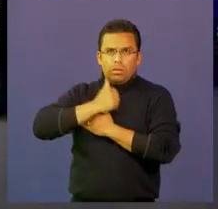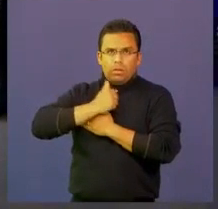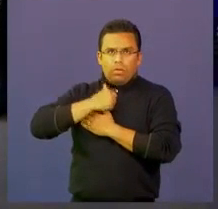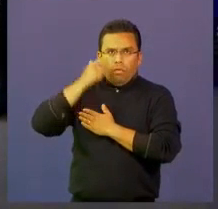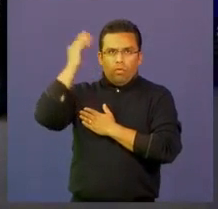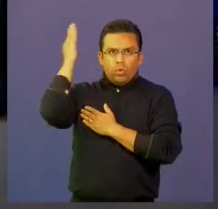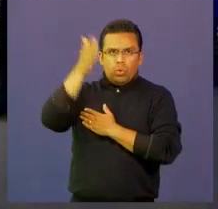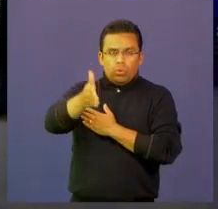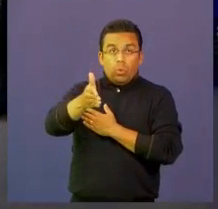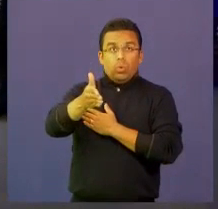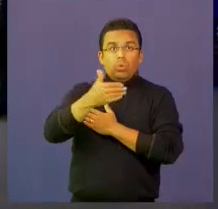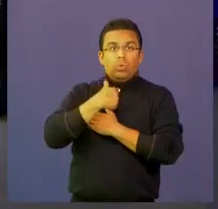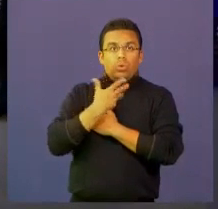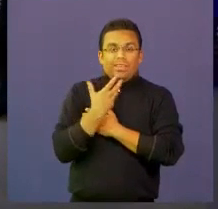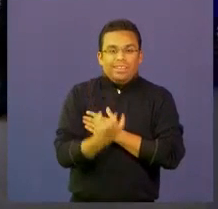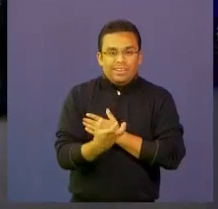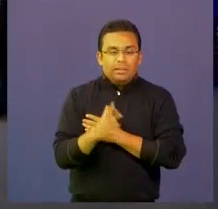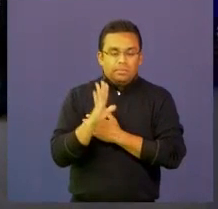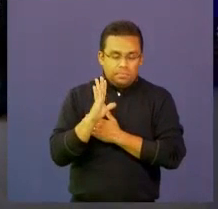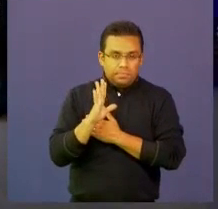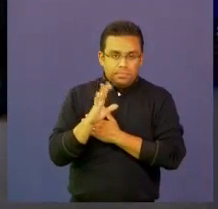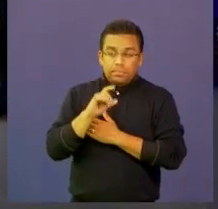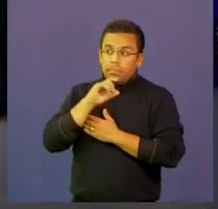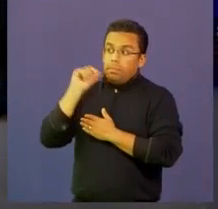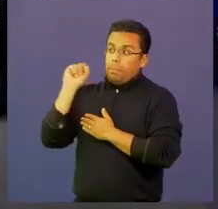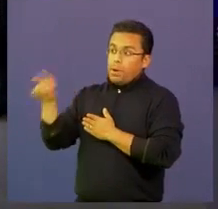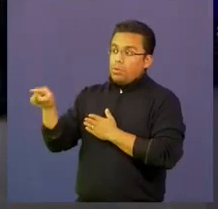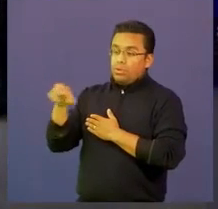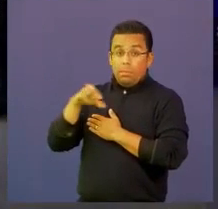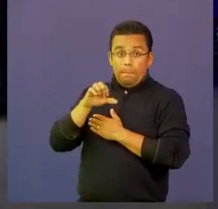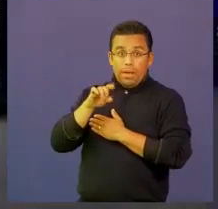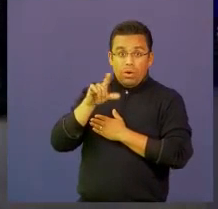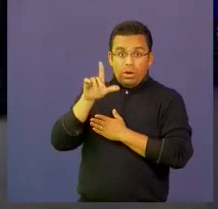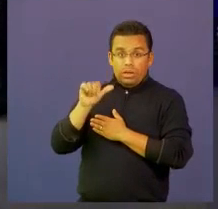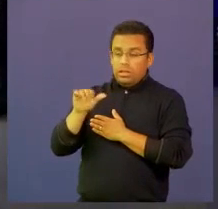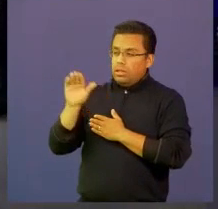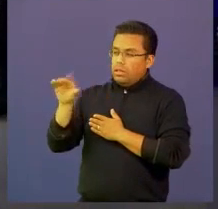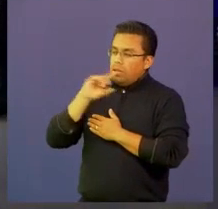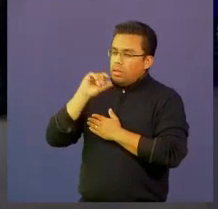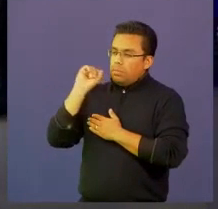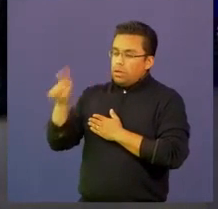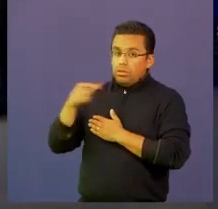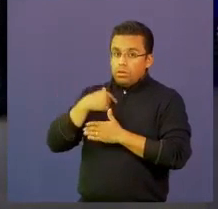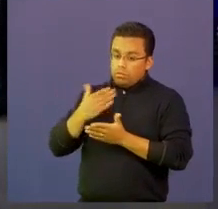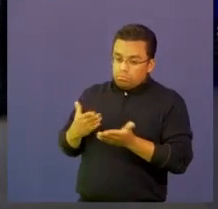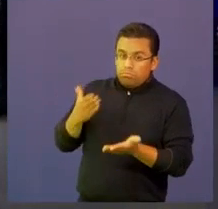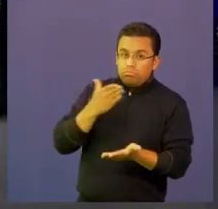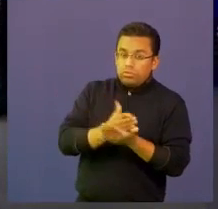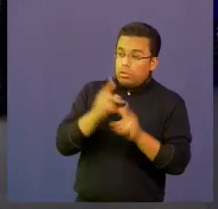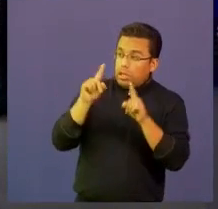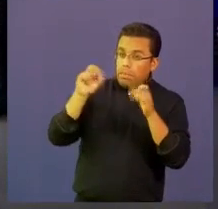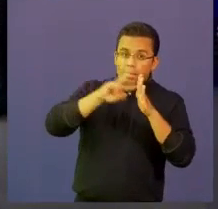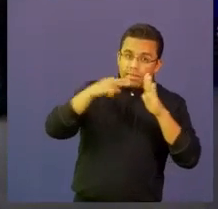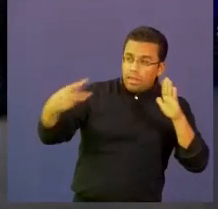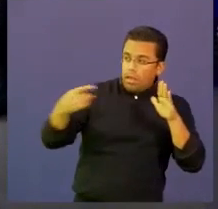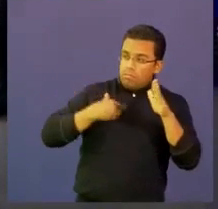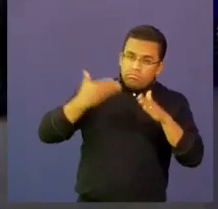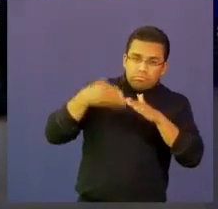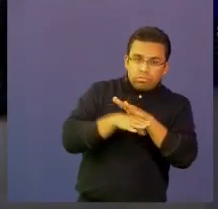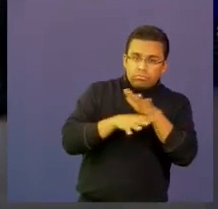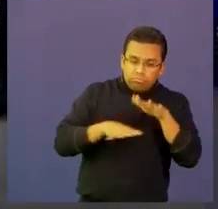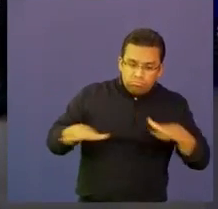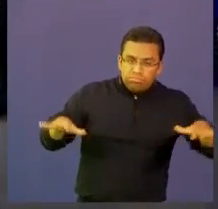¿Han servido, y esta es una pregunta para Paola, ¿han servido el uso, la incursión de las tecnologías, de los